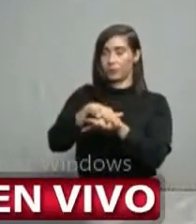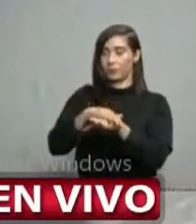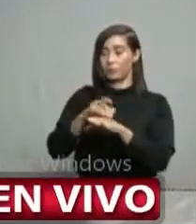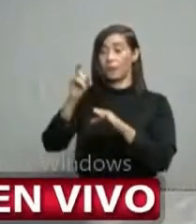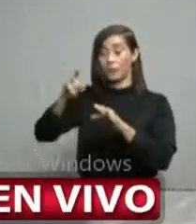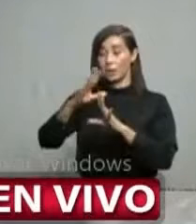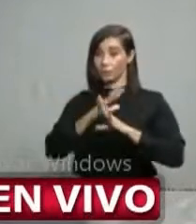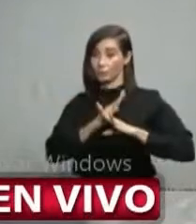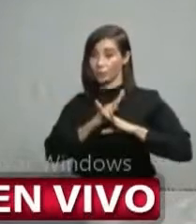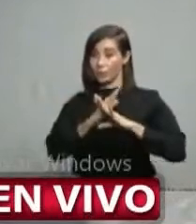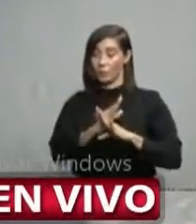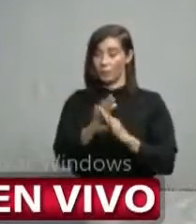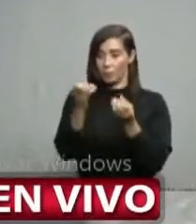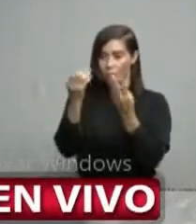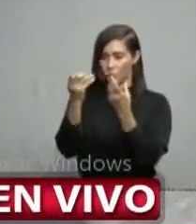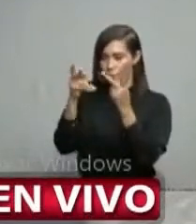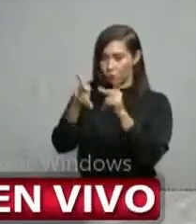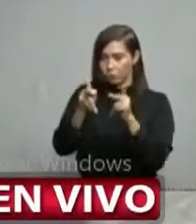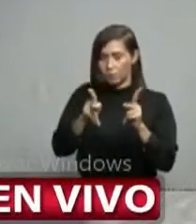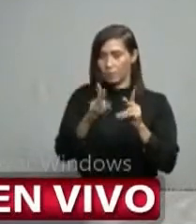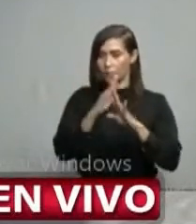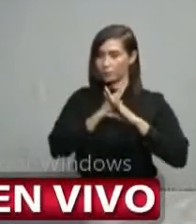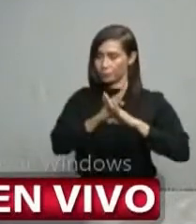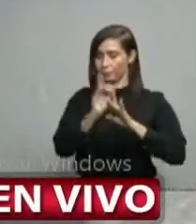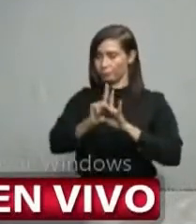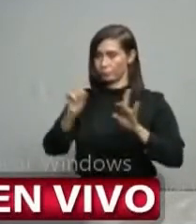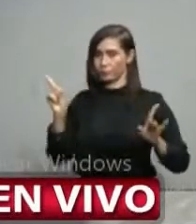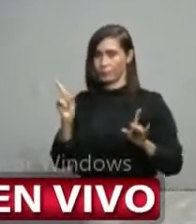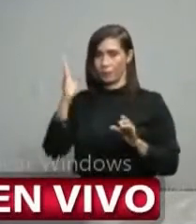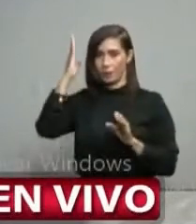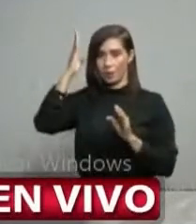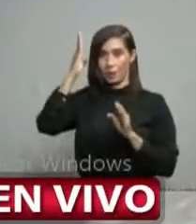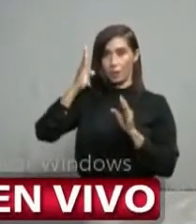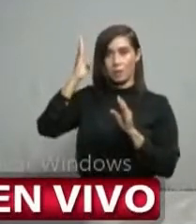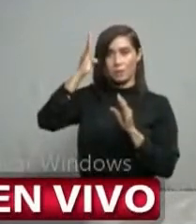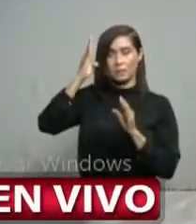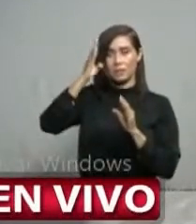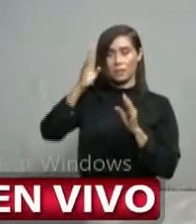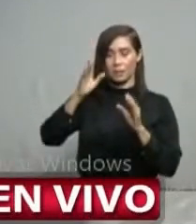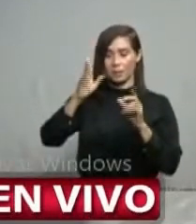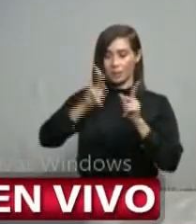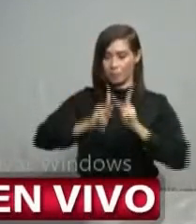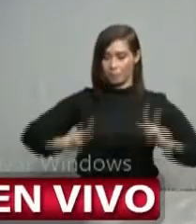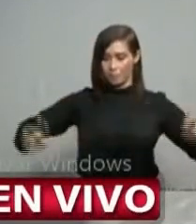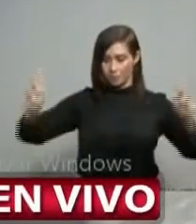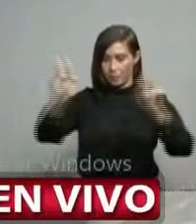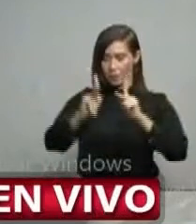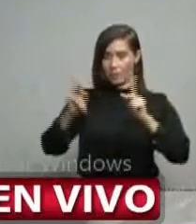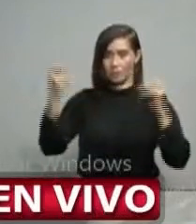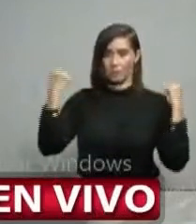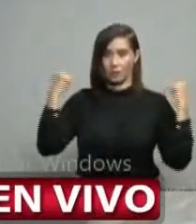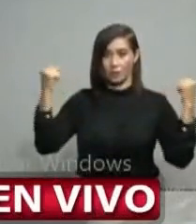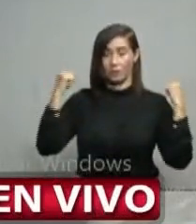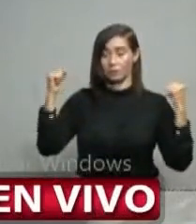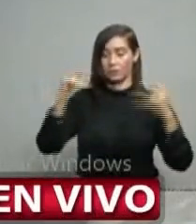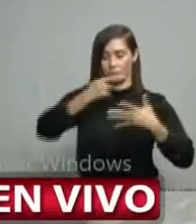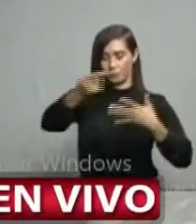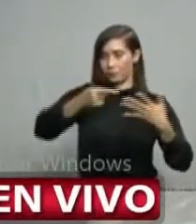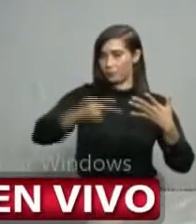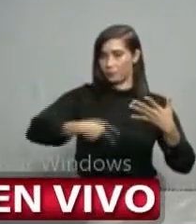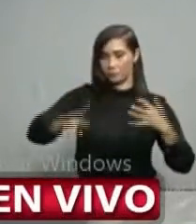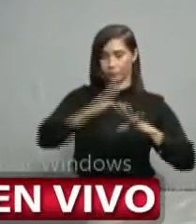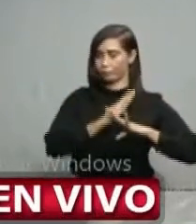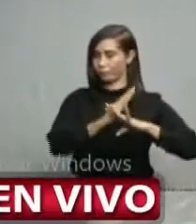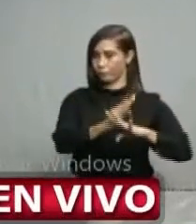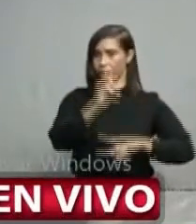lugares de alta concurrencia, como cines, parques, plazas comerciales, gimnasios, etcétera,